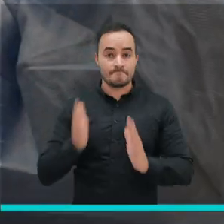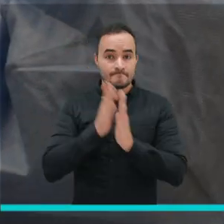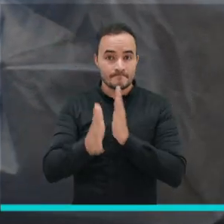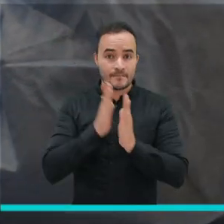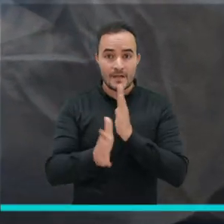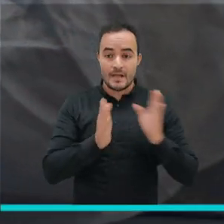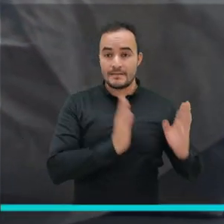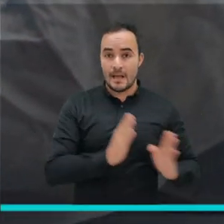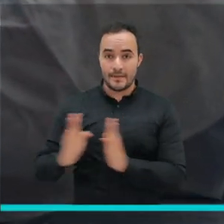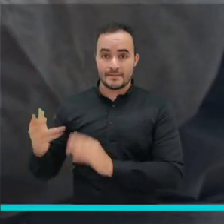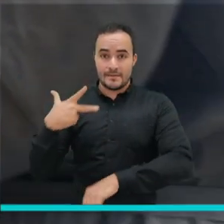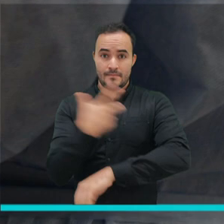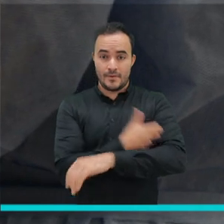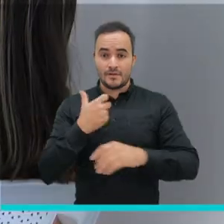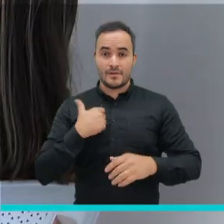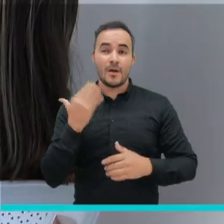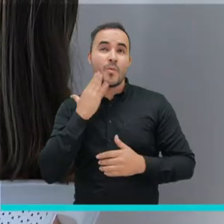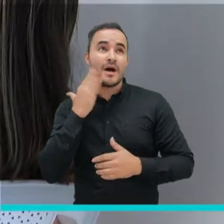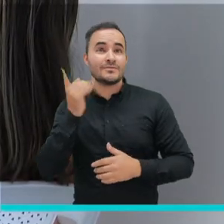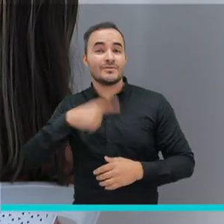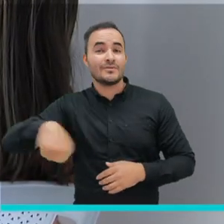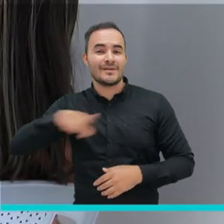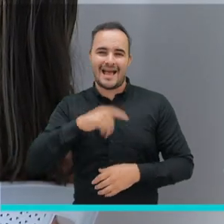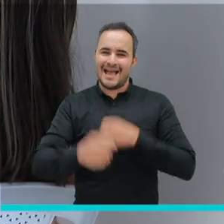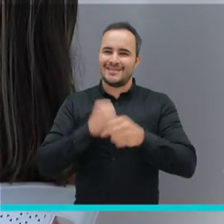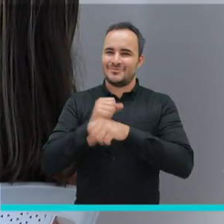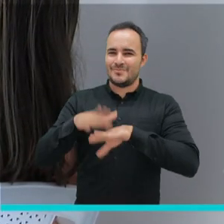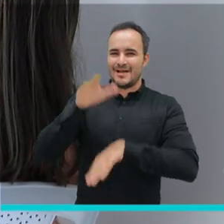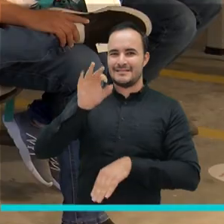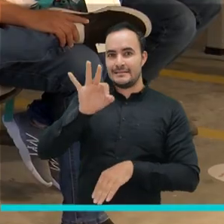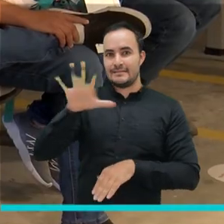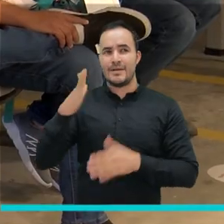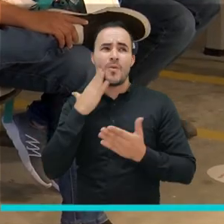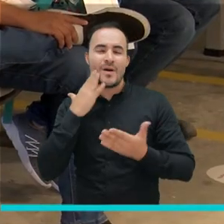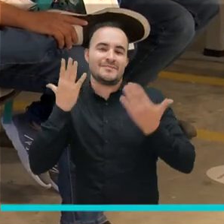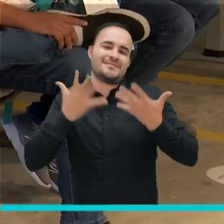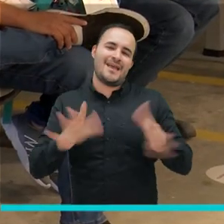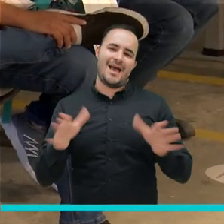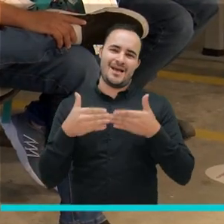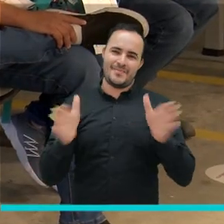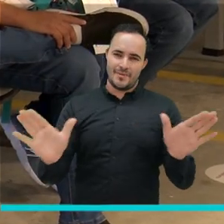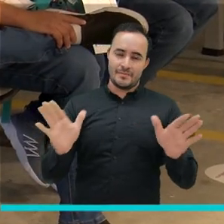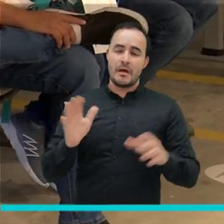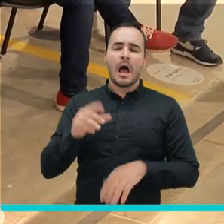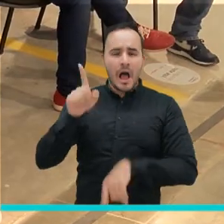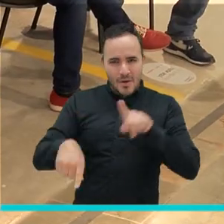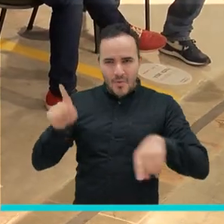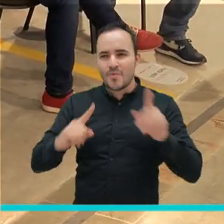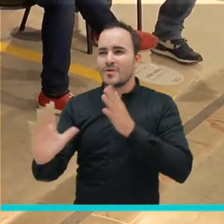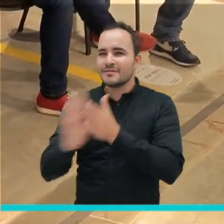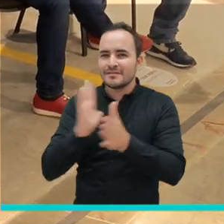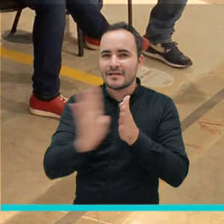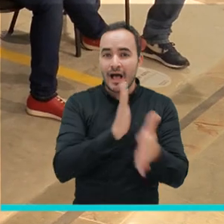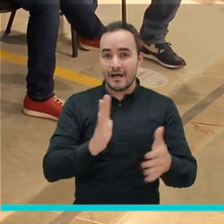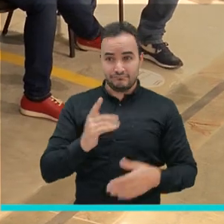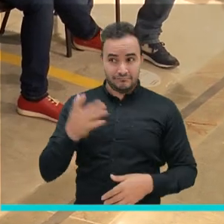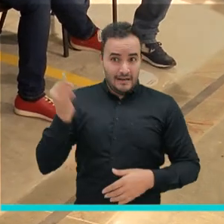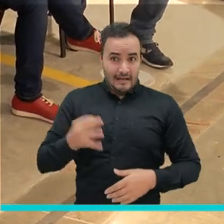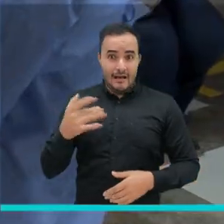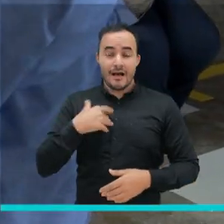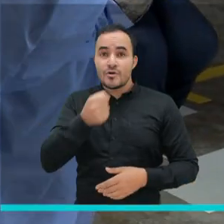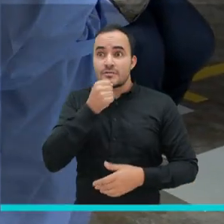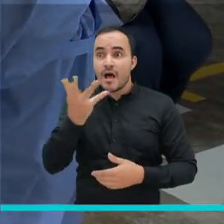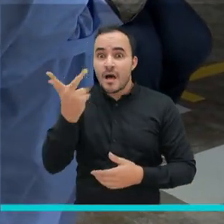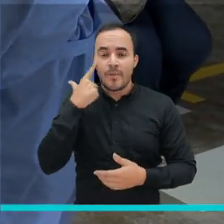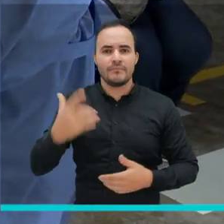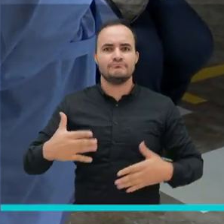Una de las etapas de vacunación más esperadas era de la población mayor de 35 años o por lo menos así lo aseguran quienes al escuchar la